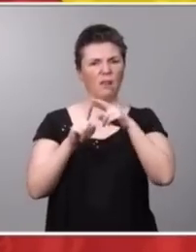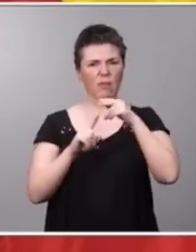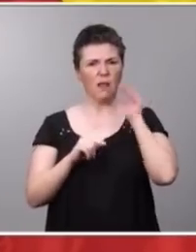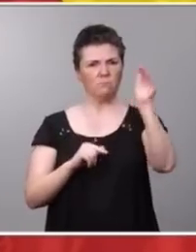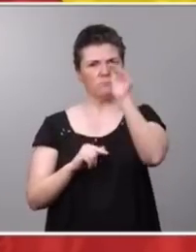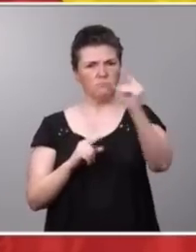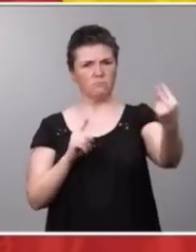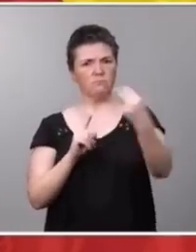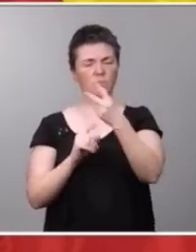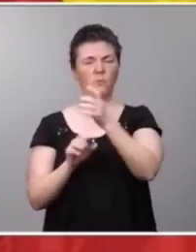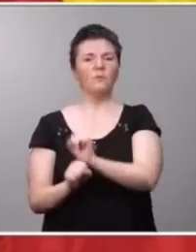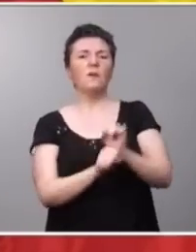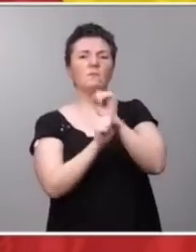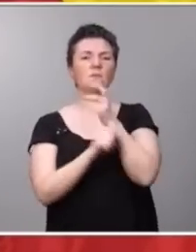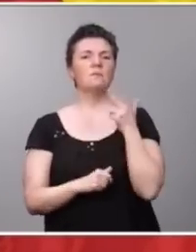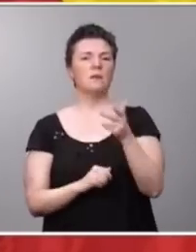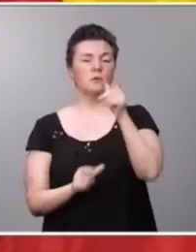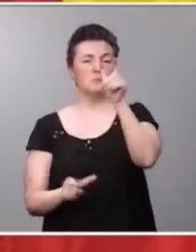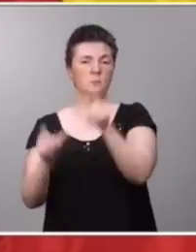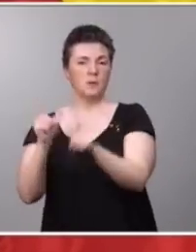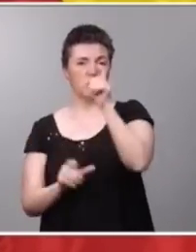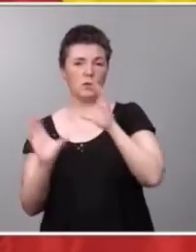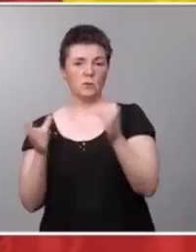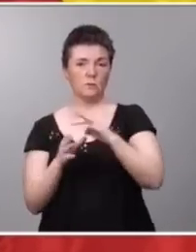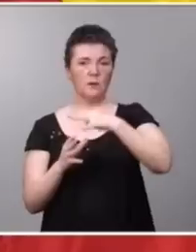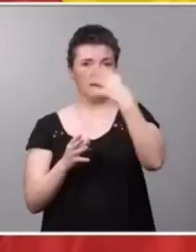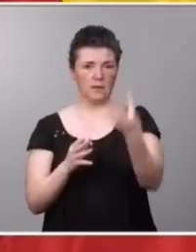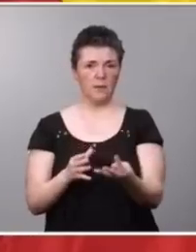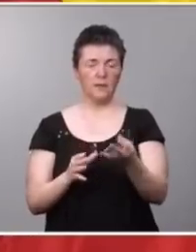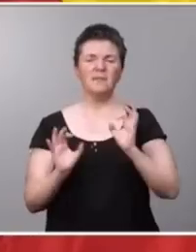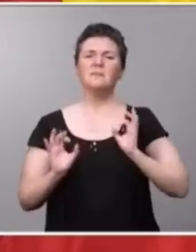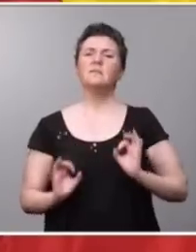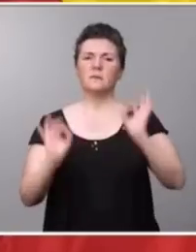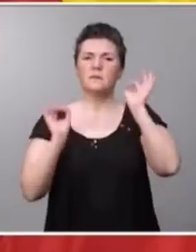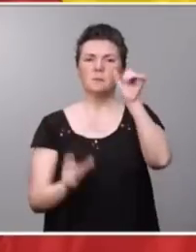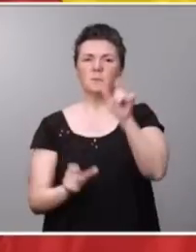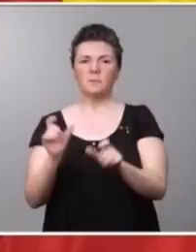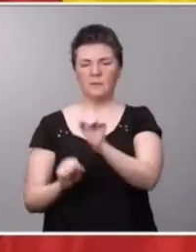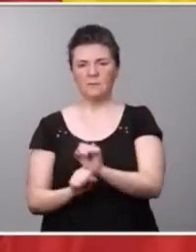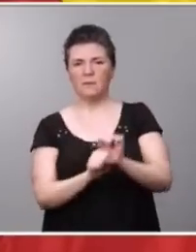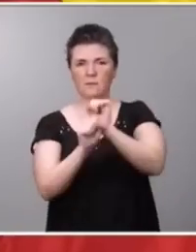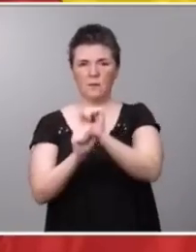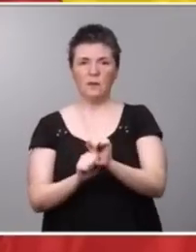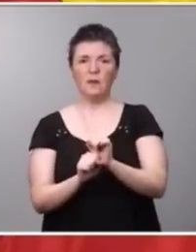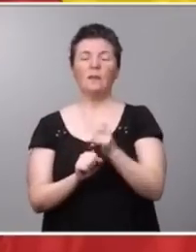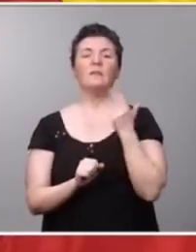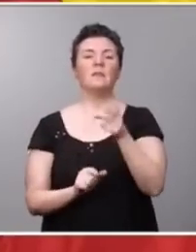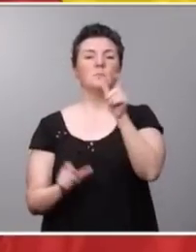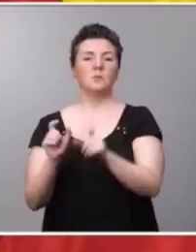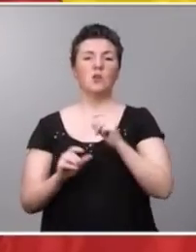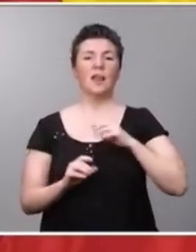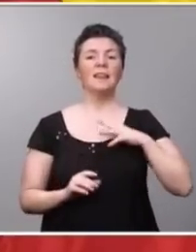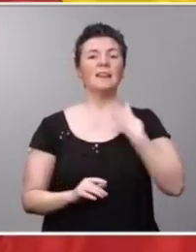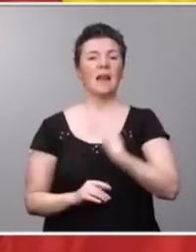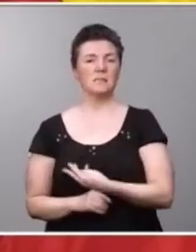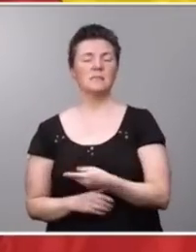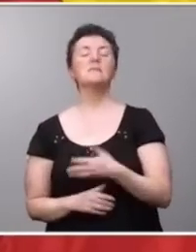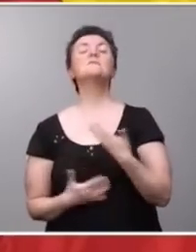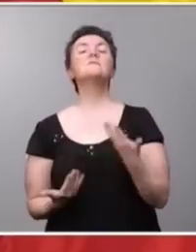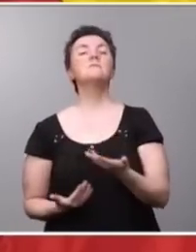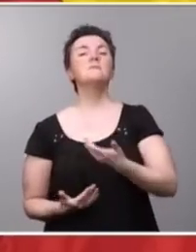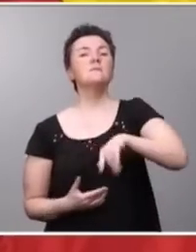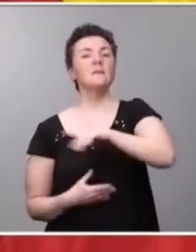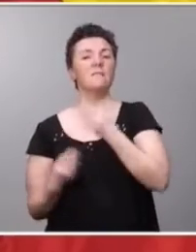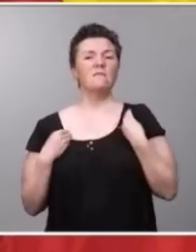defensa de los derechos de las personas LGTBI y particularmente en defensa de los derechos de las personas trans. Por tanto, que todas las vidas